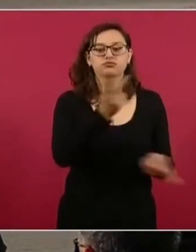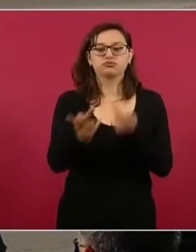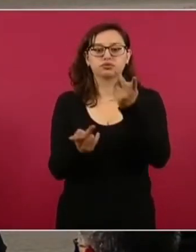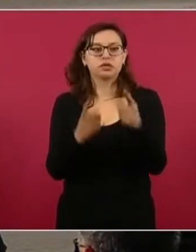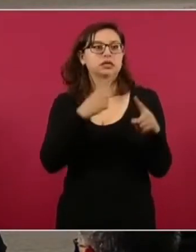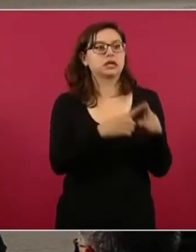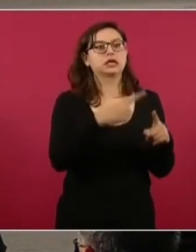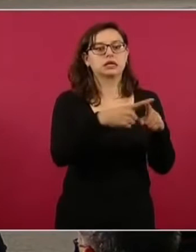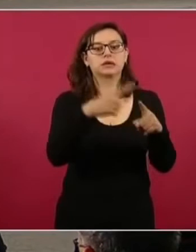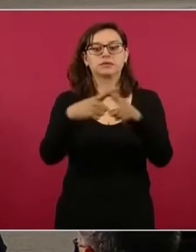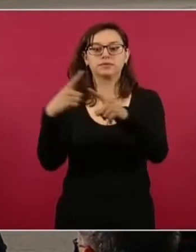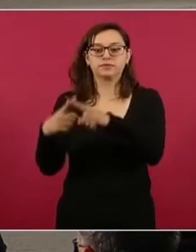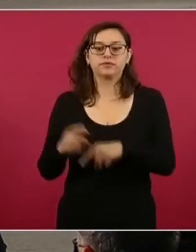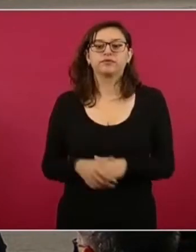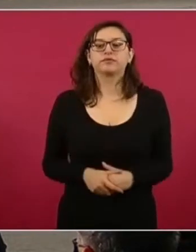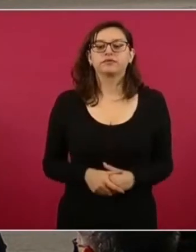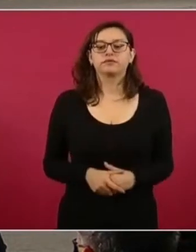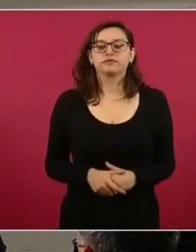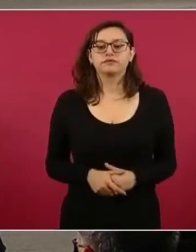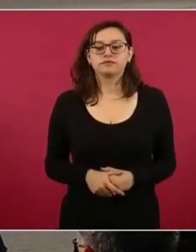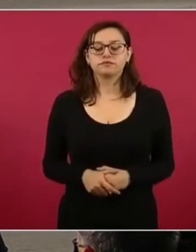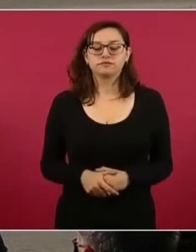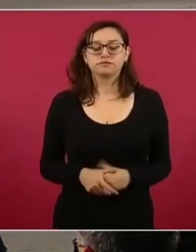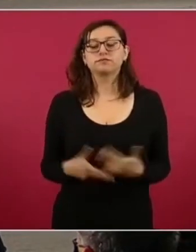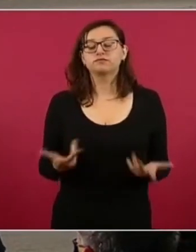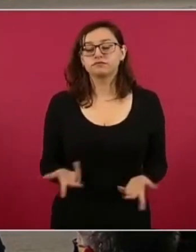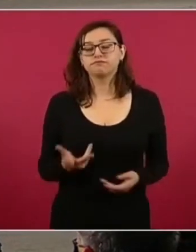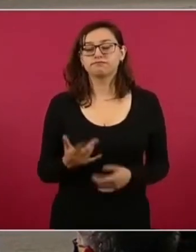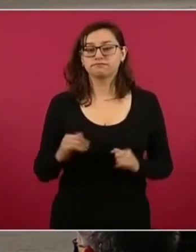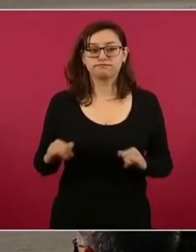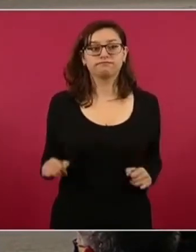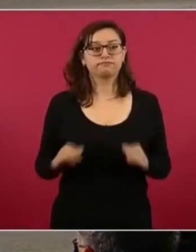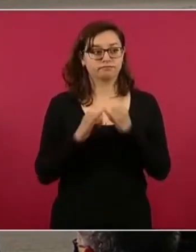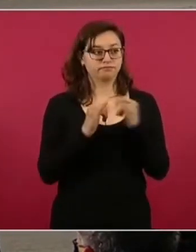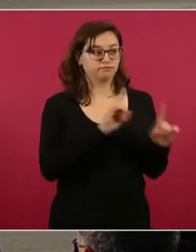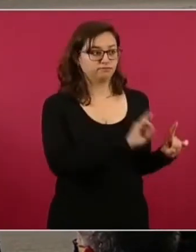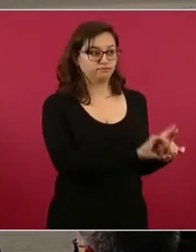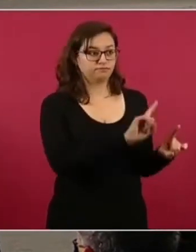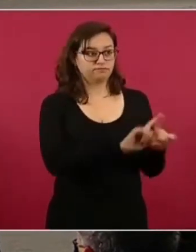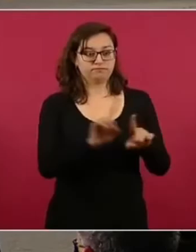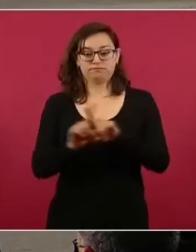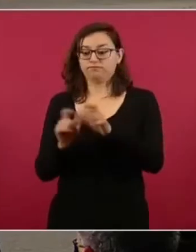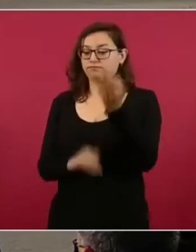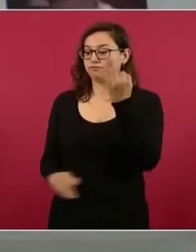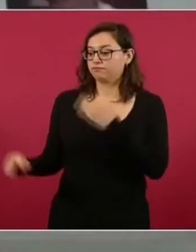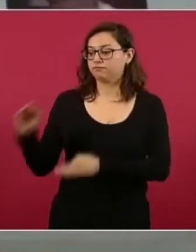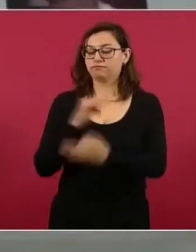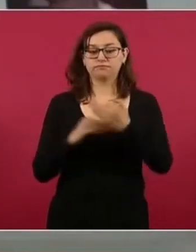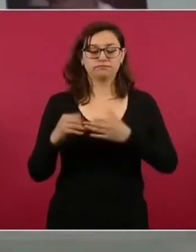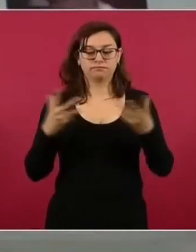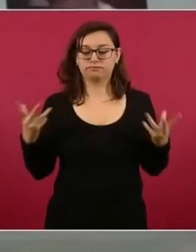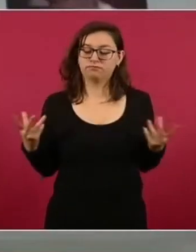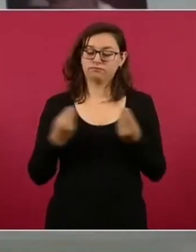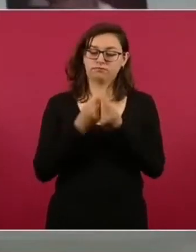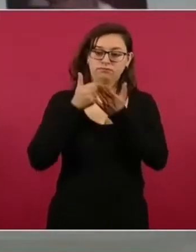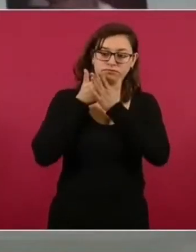Pues continúan los esfuerzos de las demás dependencias que participan en el auxilio de la población como es Comisión